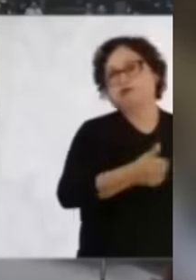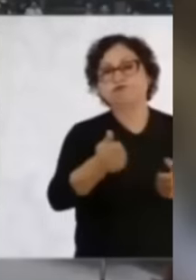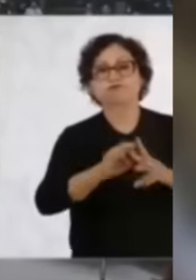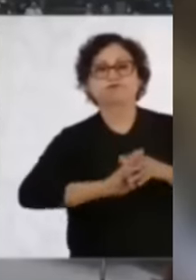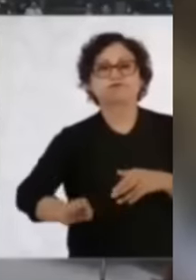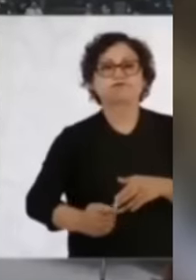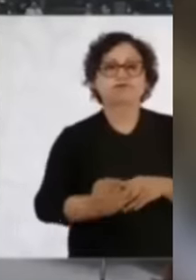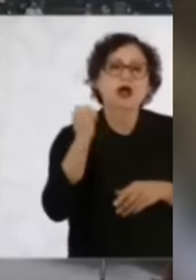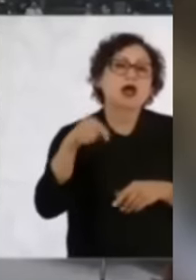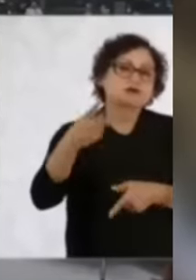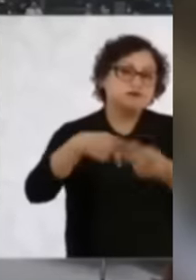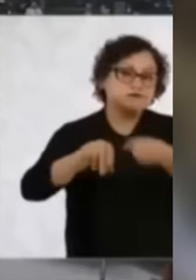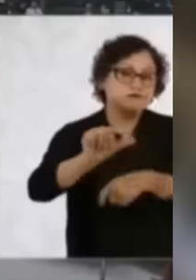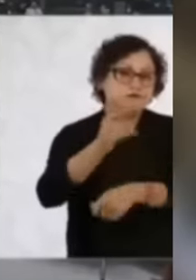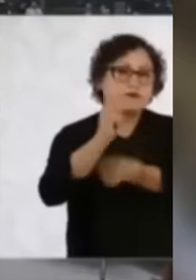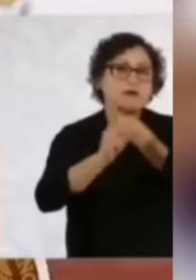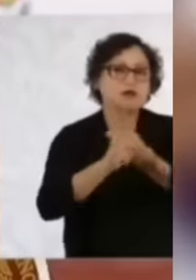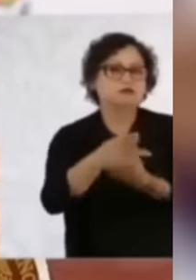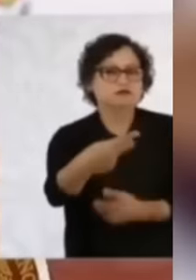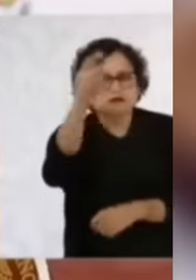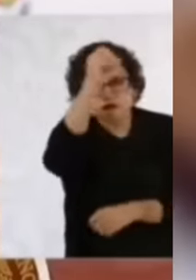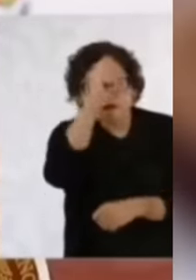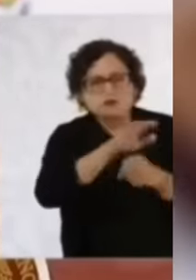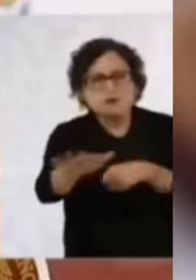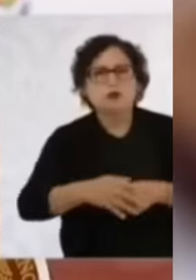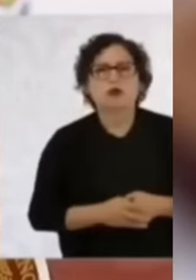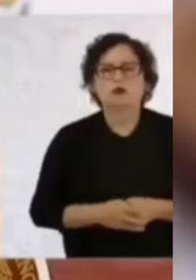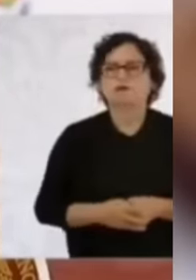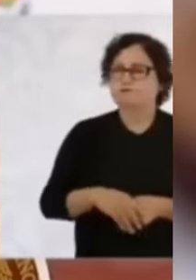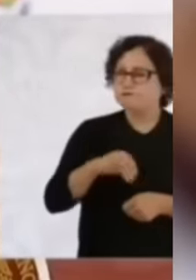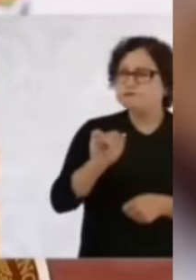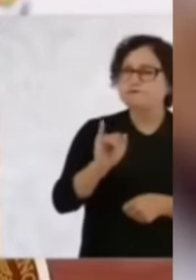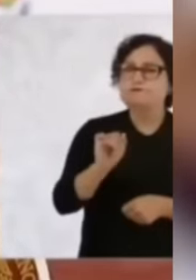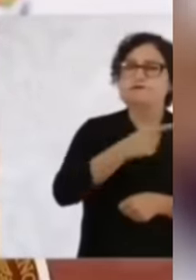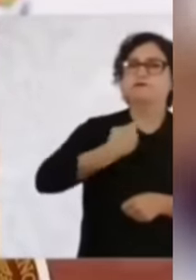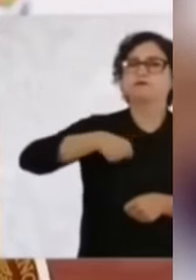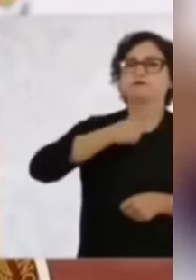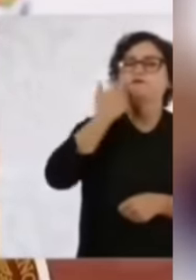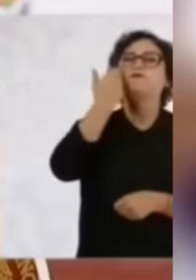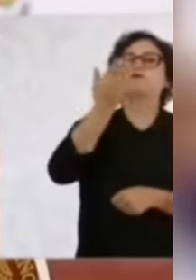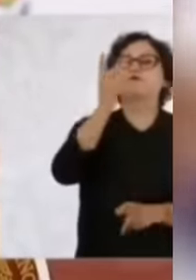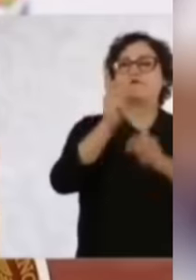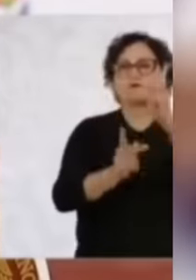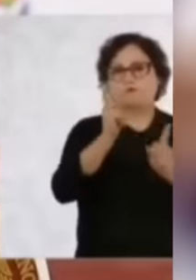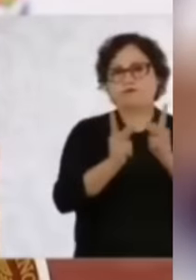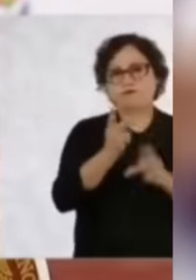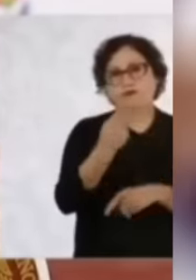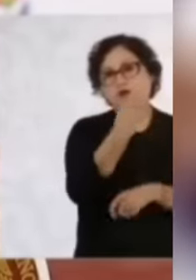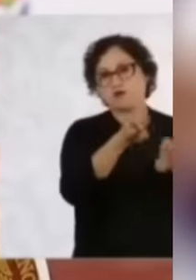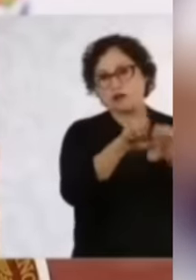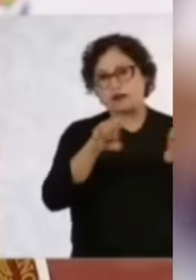Sí, vamos a buscar ponernos en contacto con el equipo de transición del presidente Trump previo a que entre